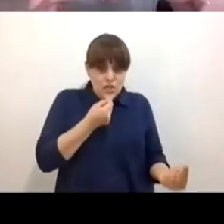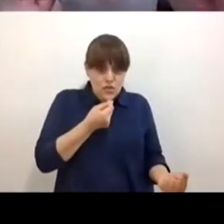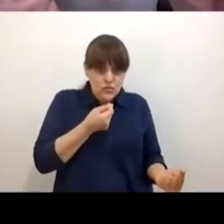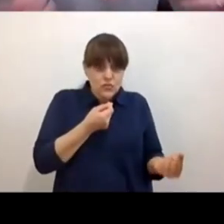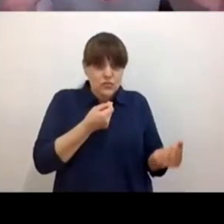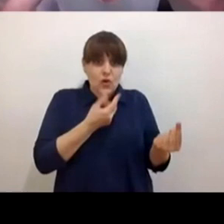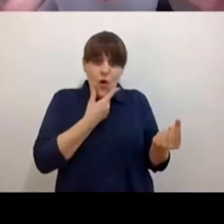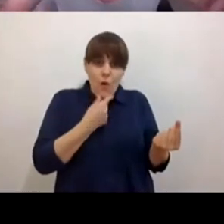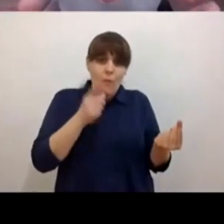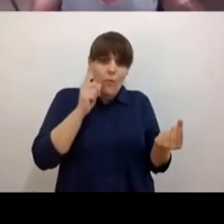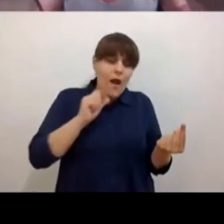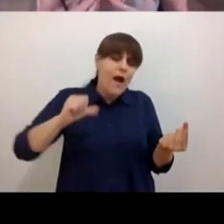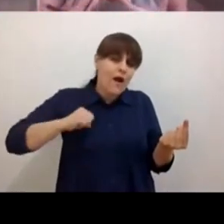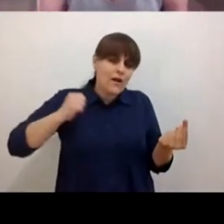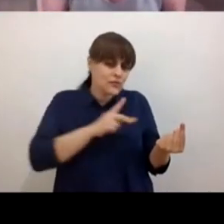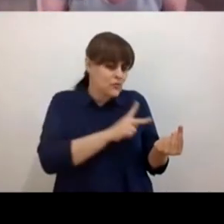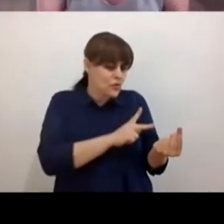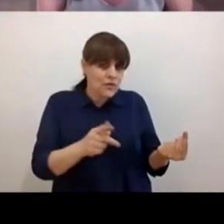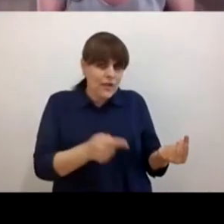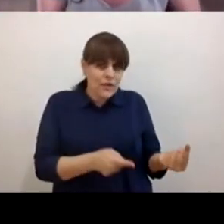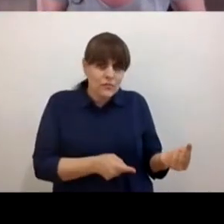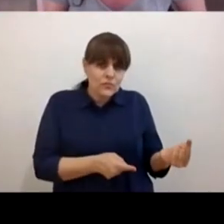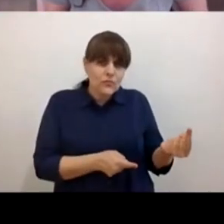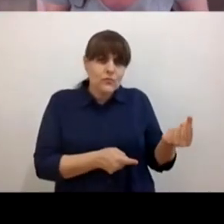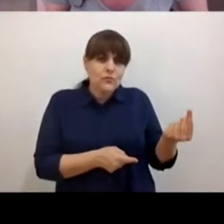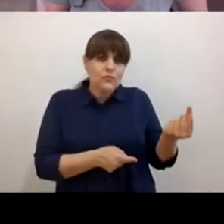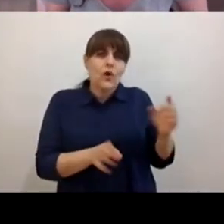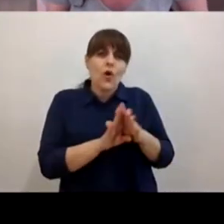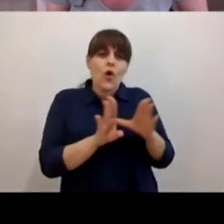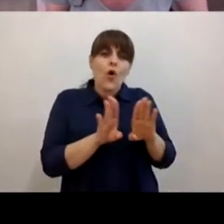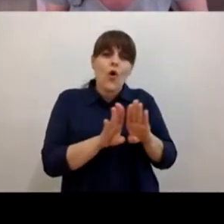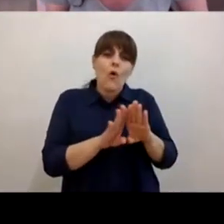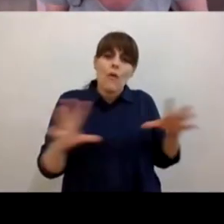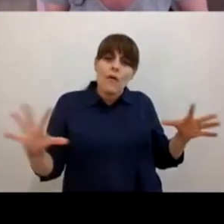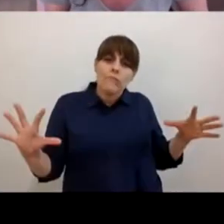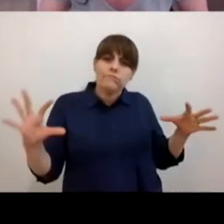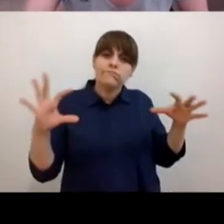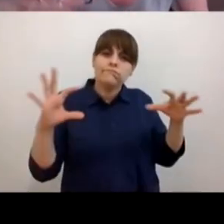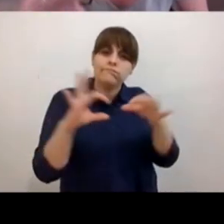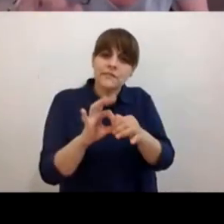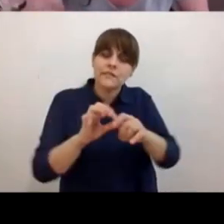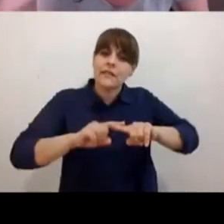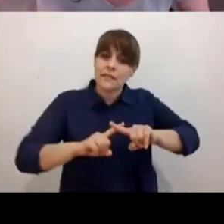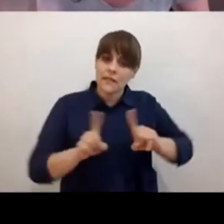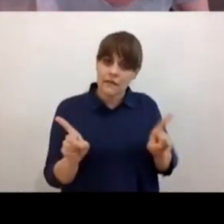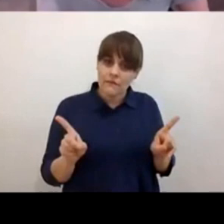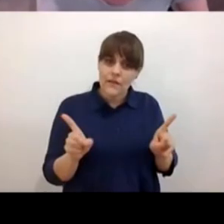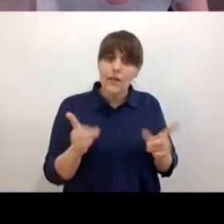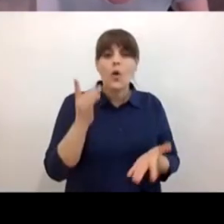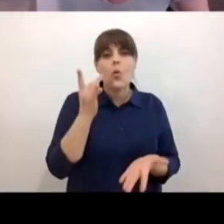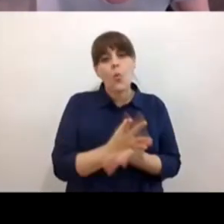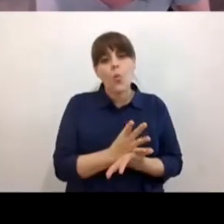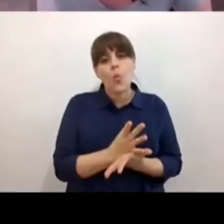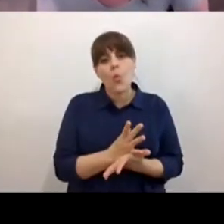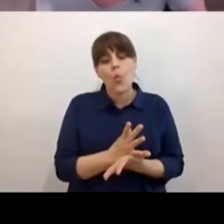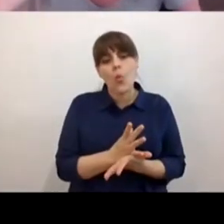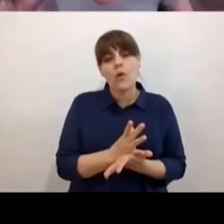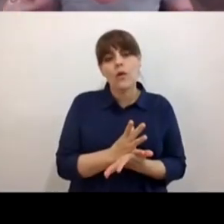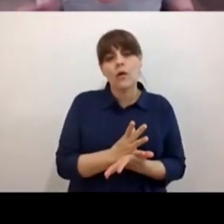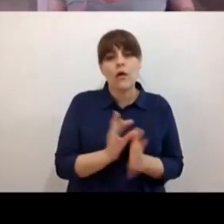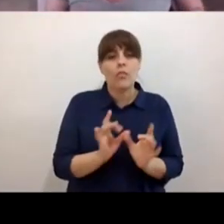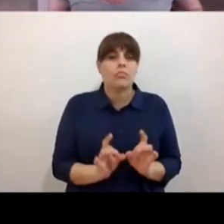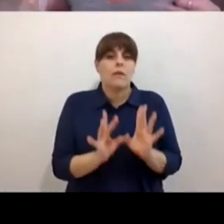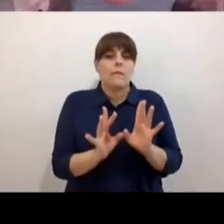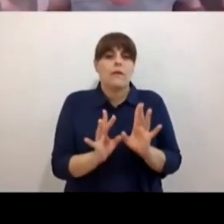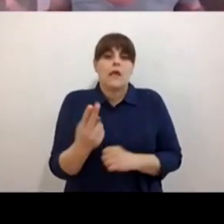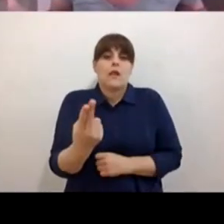y los mismos adolescentes se puedan vincular a eso de una forma distinta ¿no? no solo el día el noviembre